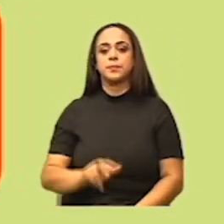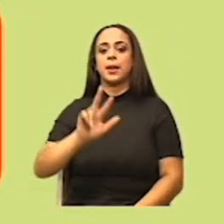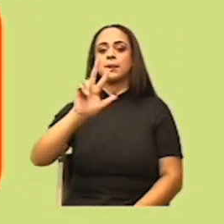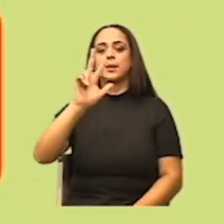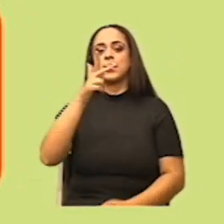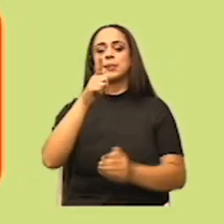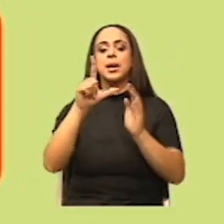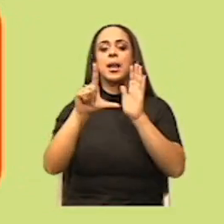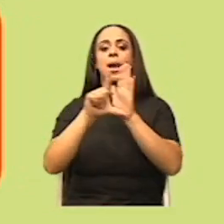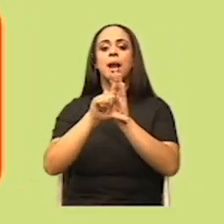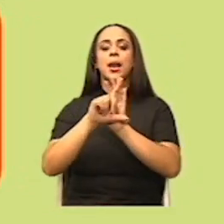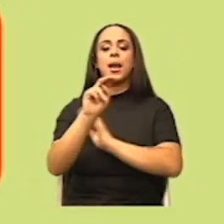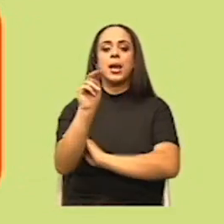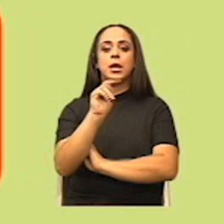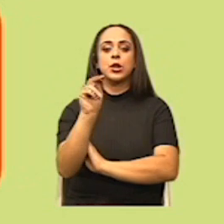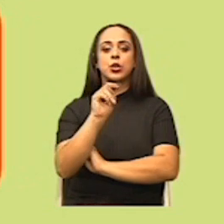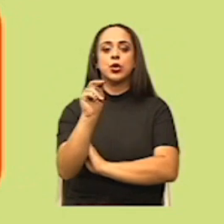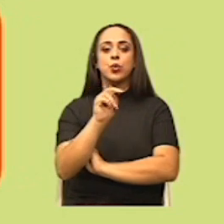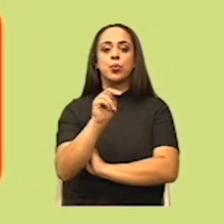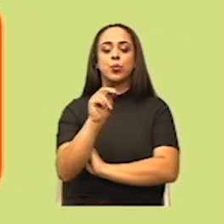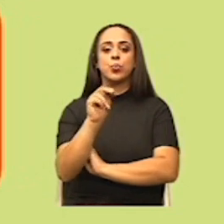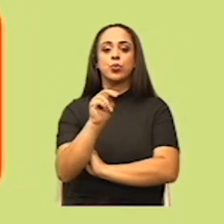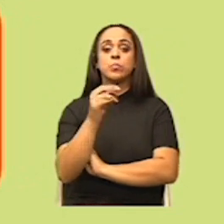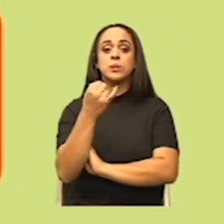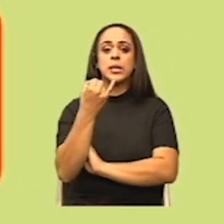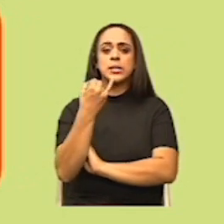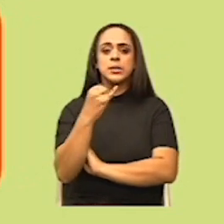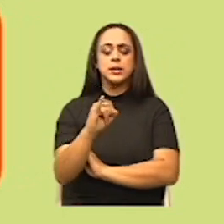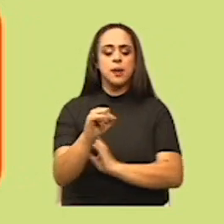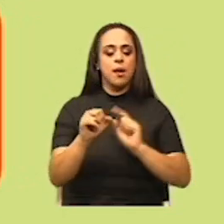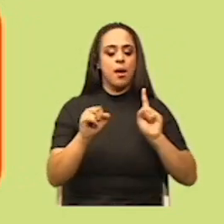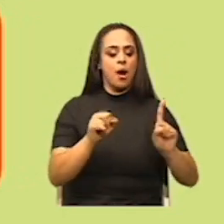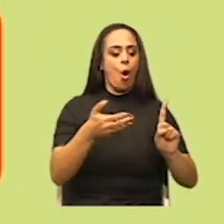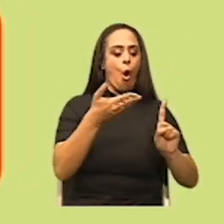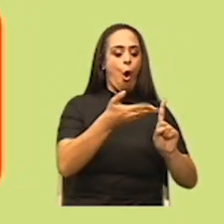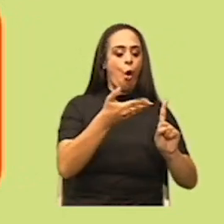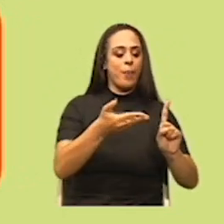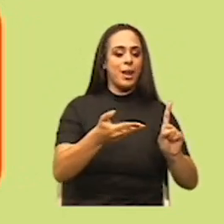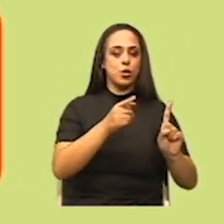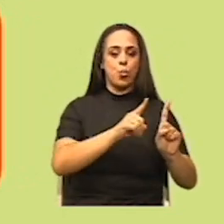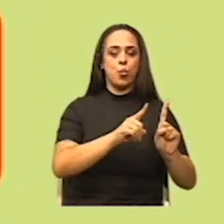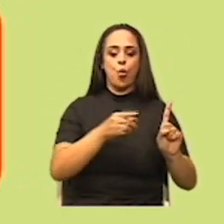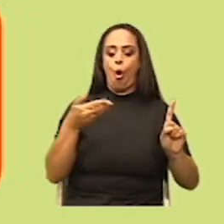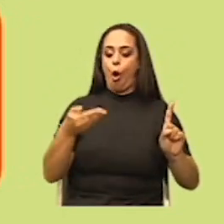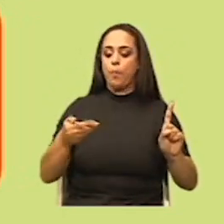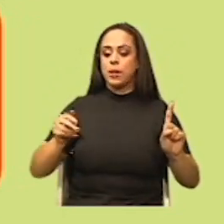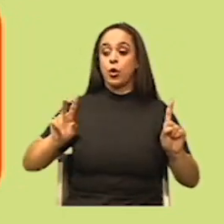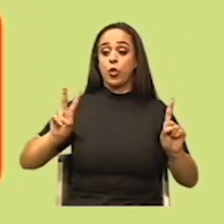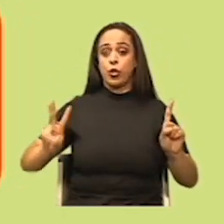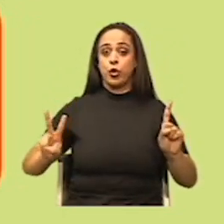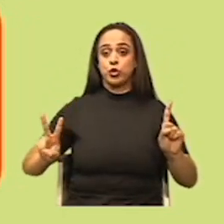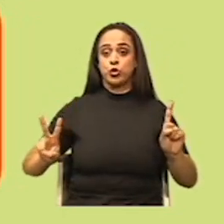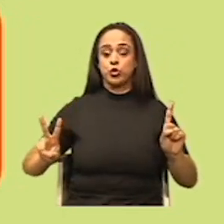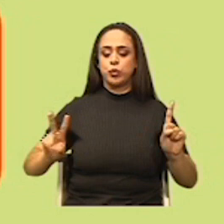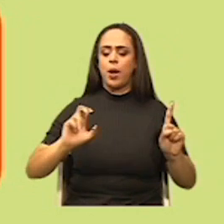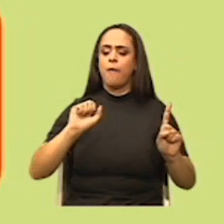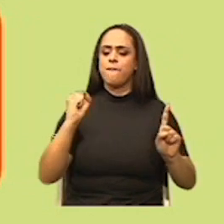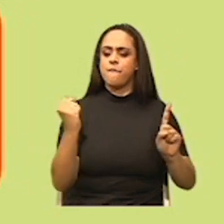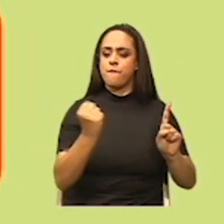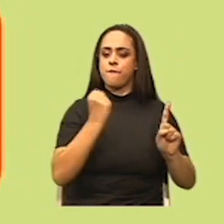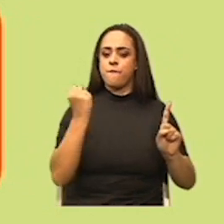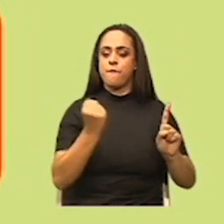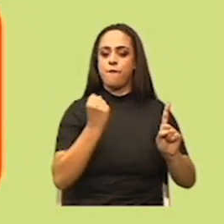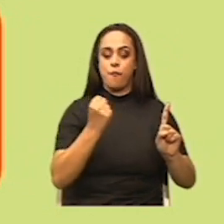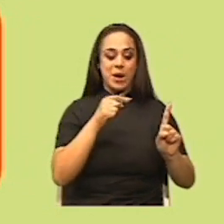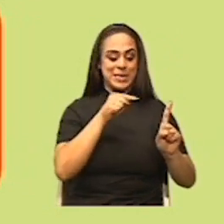Newton. Si interactúan el objeto 1 y el objeto 2, la fuerza F ejercida por el objeto 1